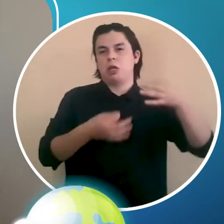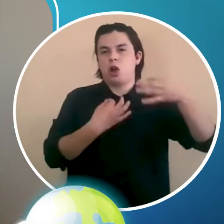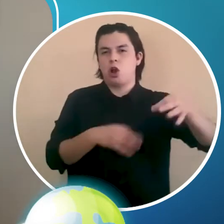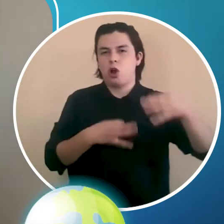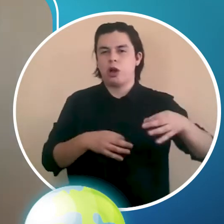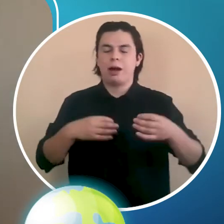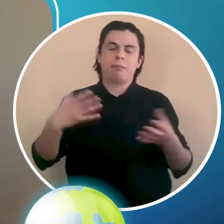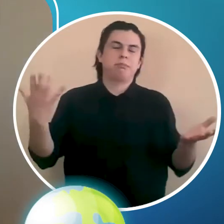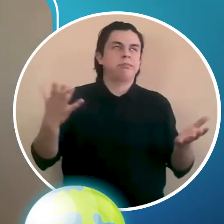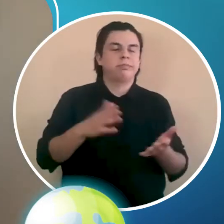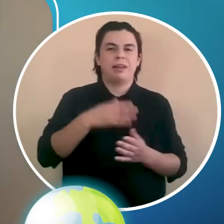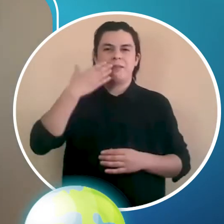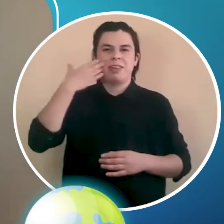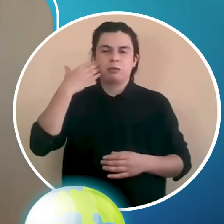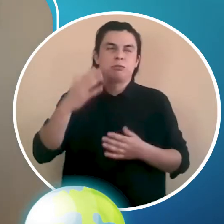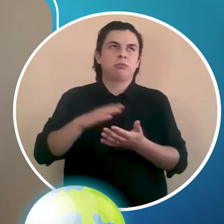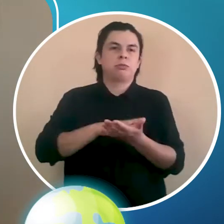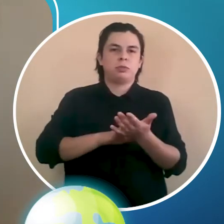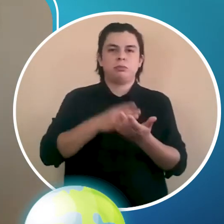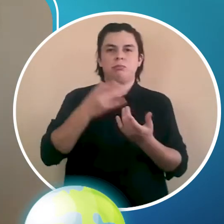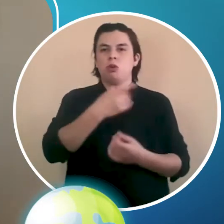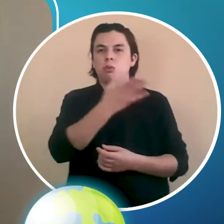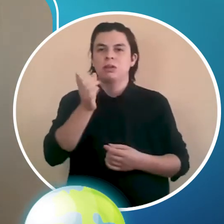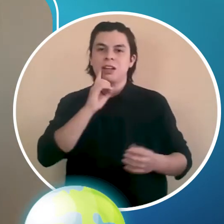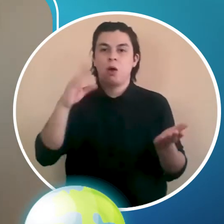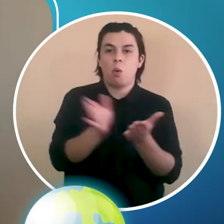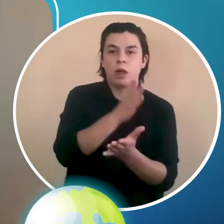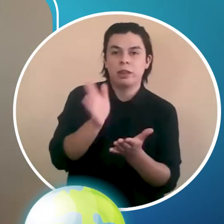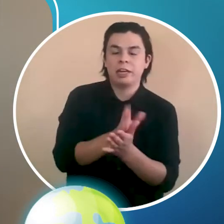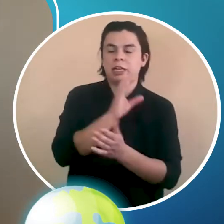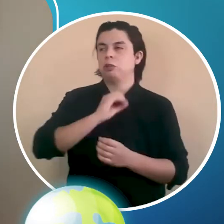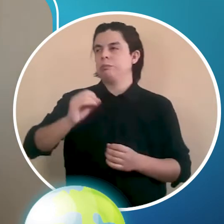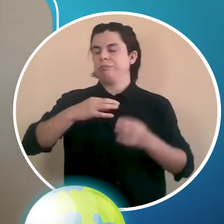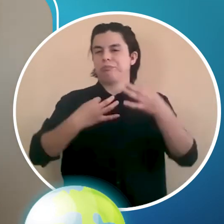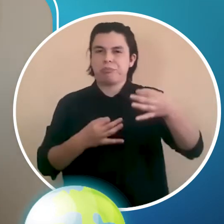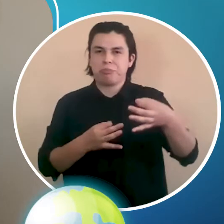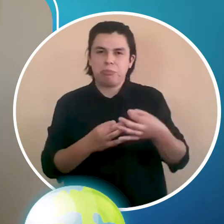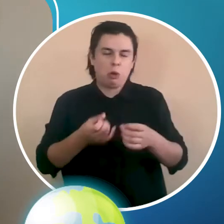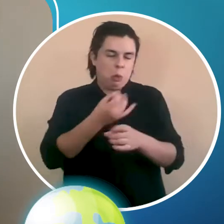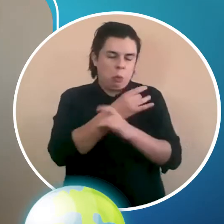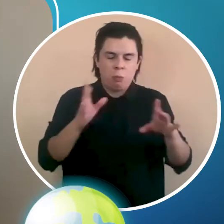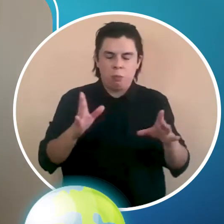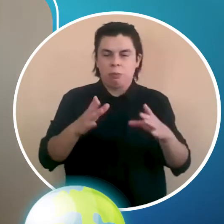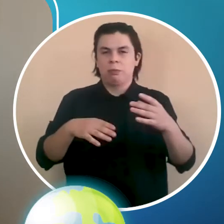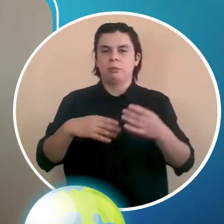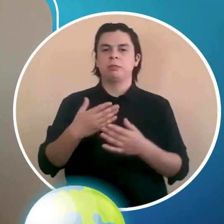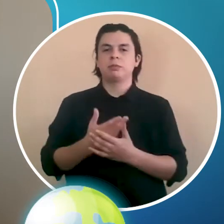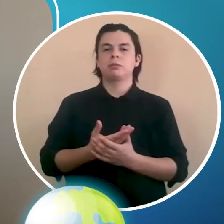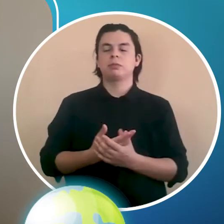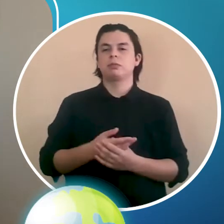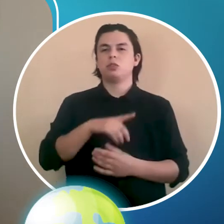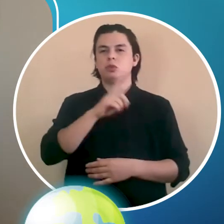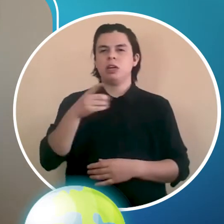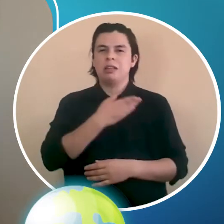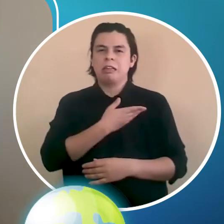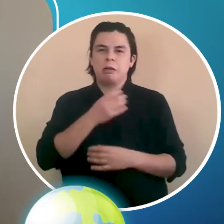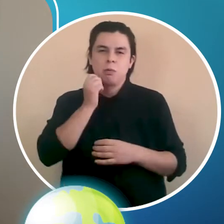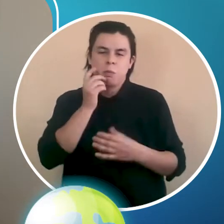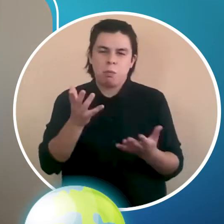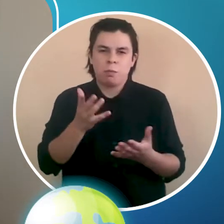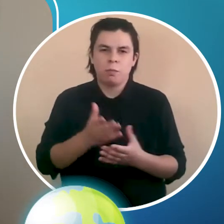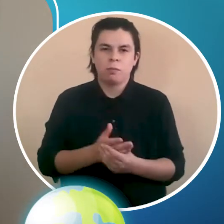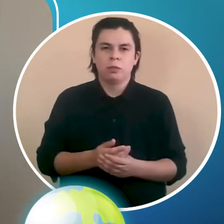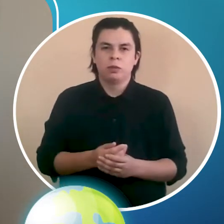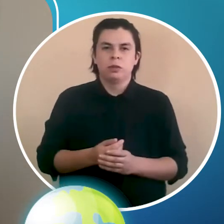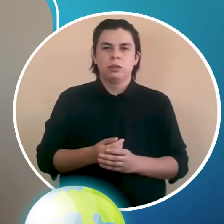blanco. Las que ustedes tengan, pueden ser de oficio, de carta, de cuaderno, las que tengan. Entonces, el primer paso que